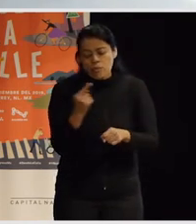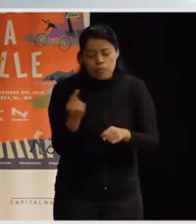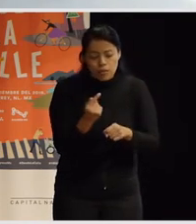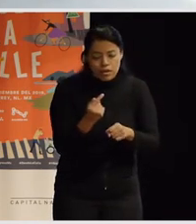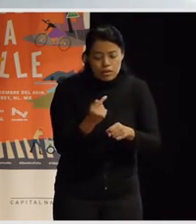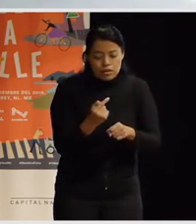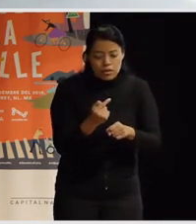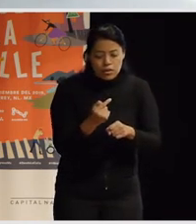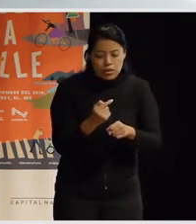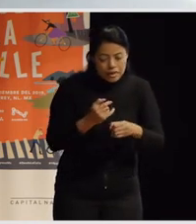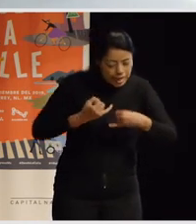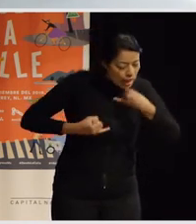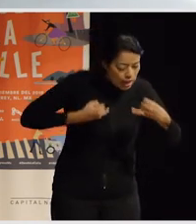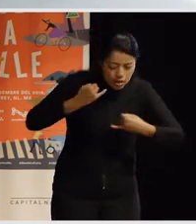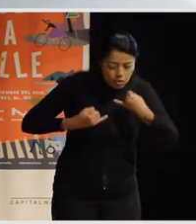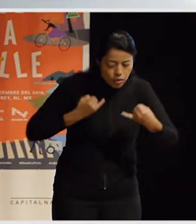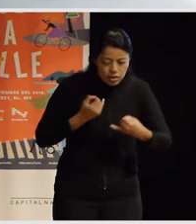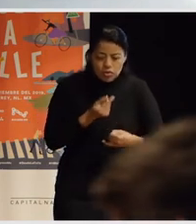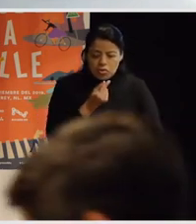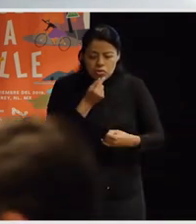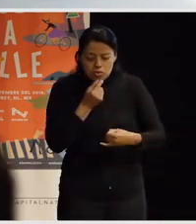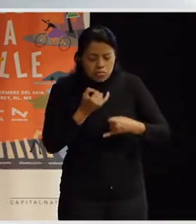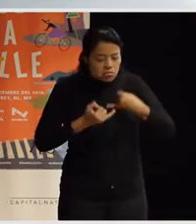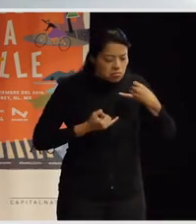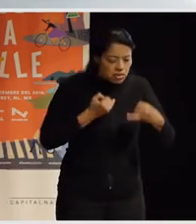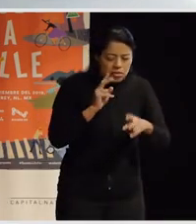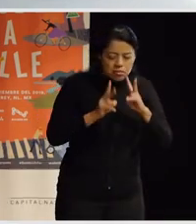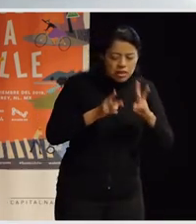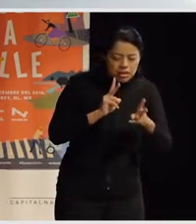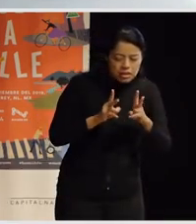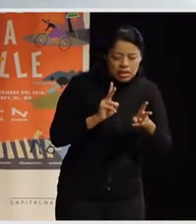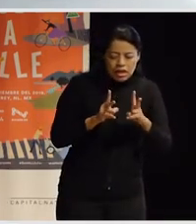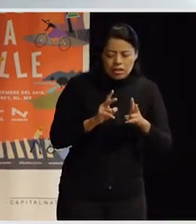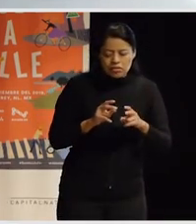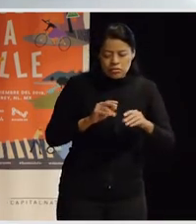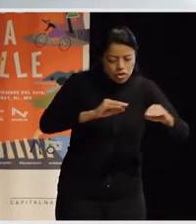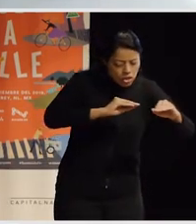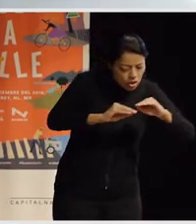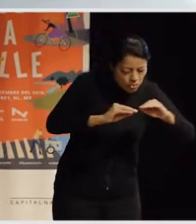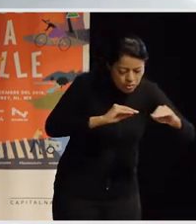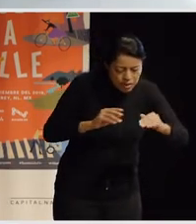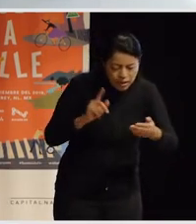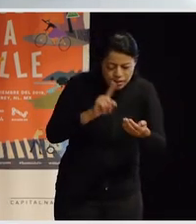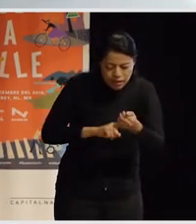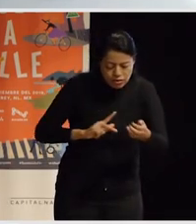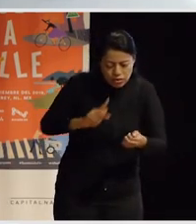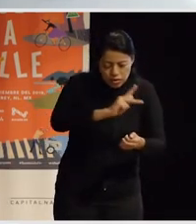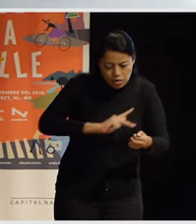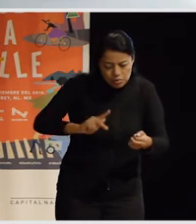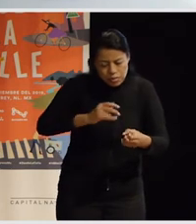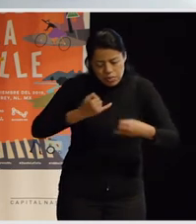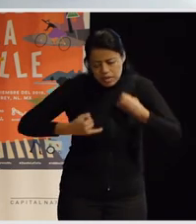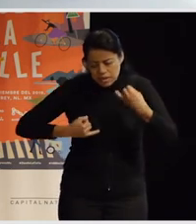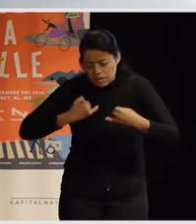y era más allá del juego, ¿no? O sea, ellos eran como te relataban sus patrones de movilidad por el pueblo y sus grados,